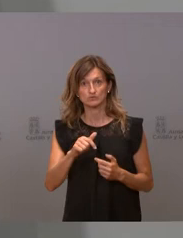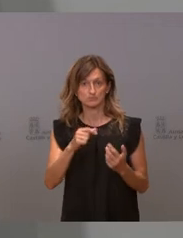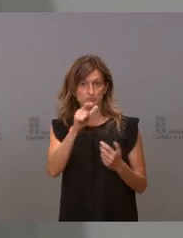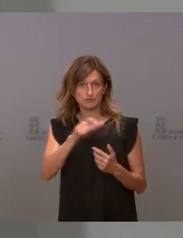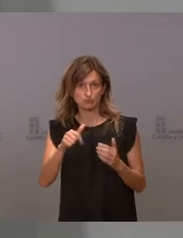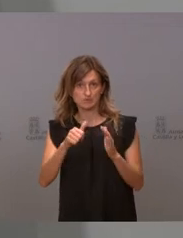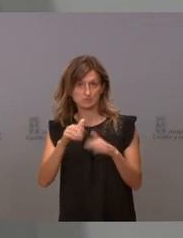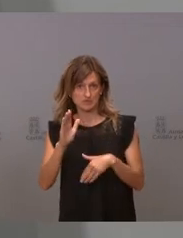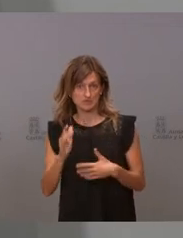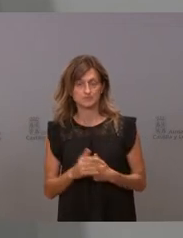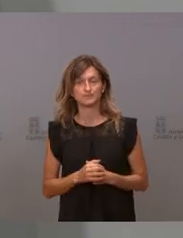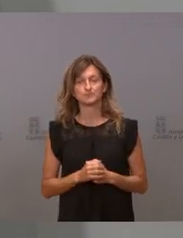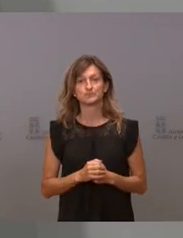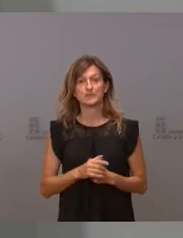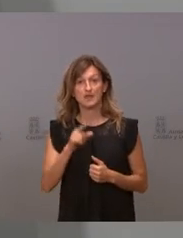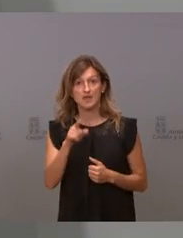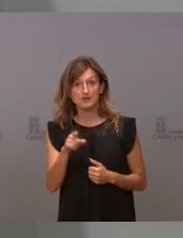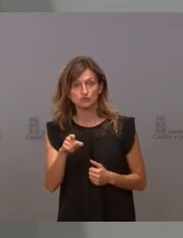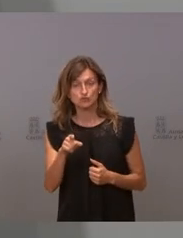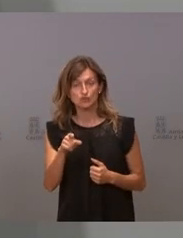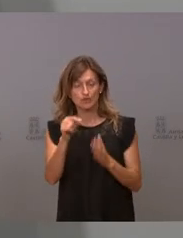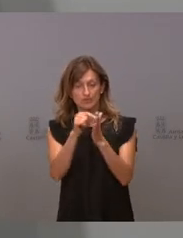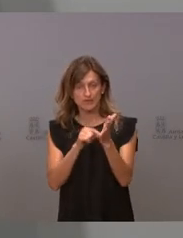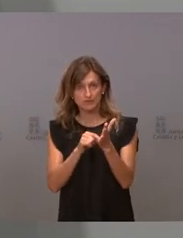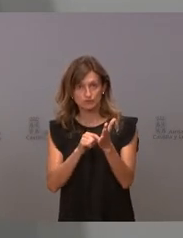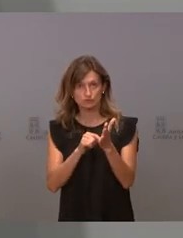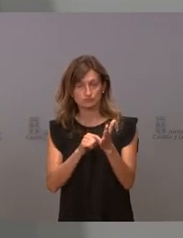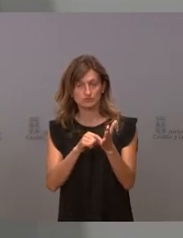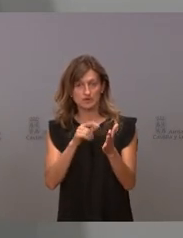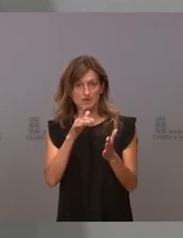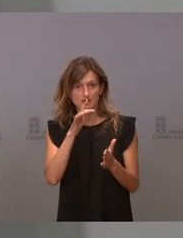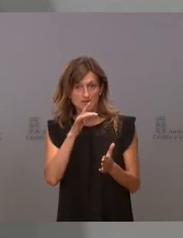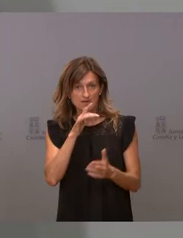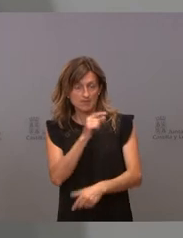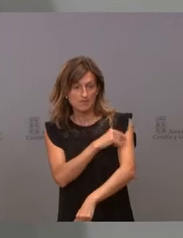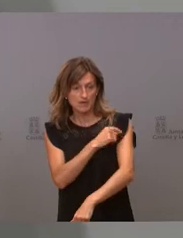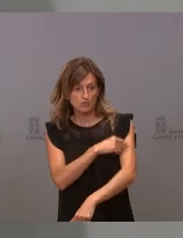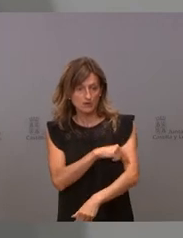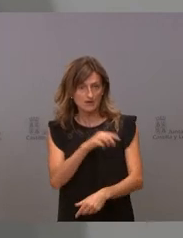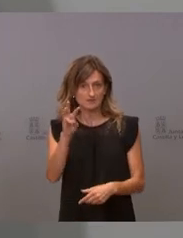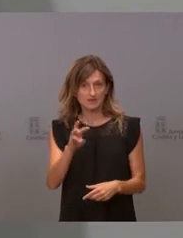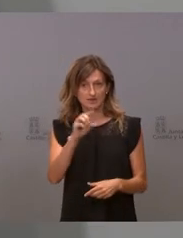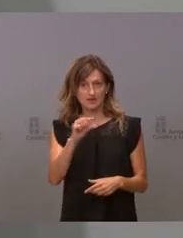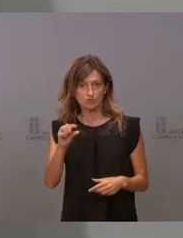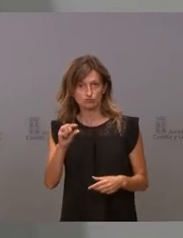Y eso nos tiene que proporcionar unos datos para ver a quién vamos a vacunar y a quién no con la tercera dosis. Sobre el personal de residencia, la